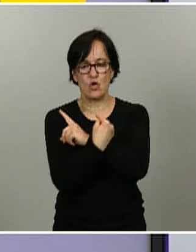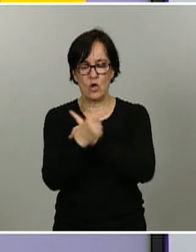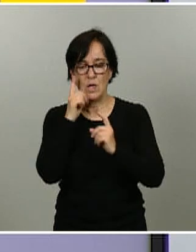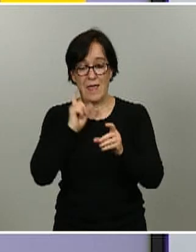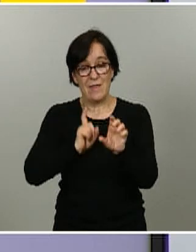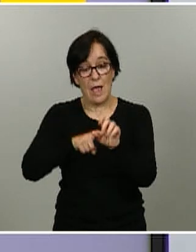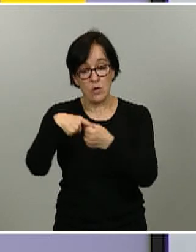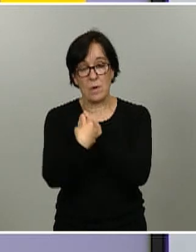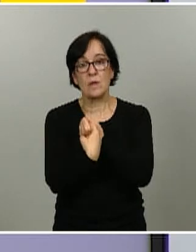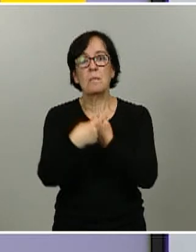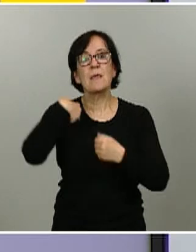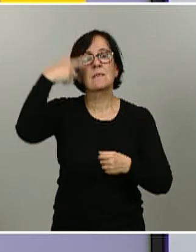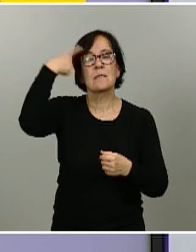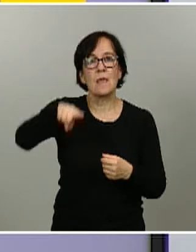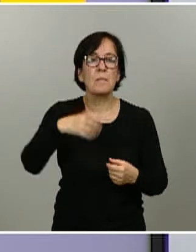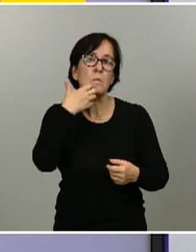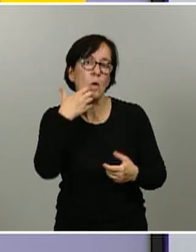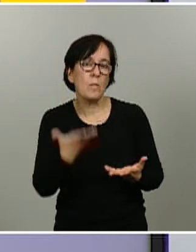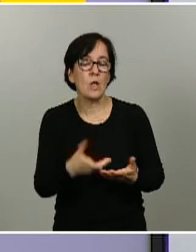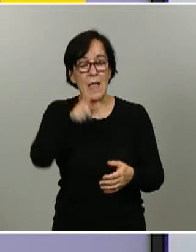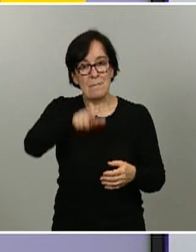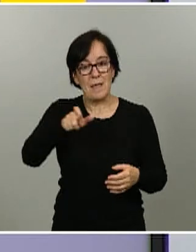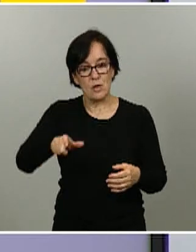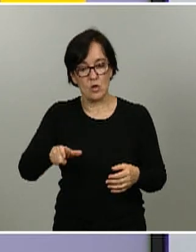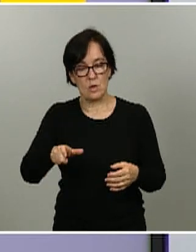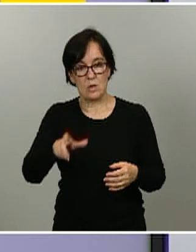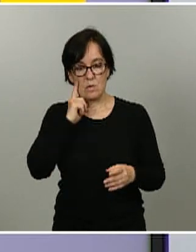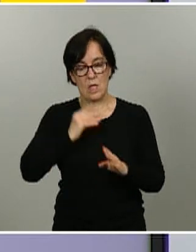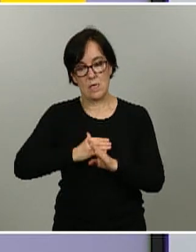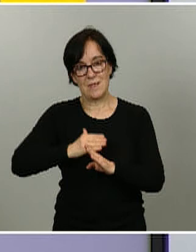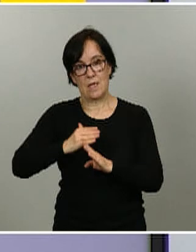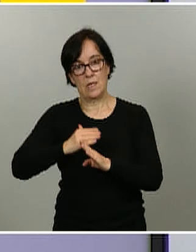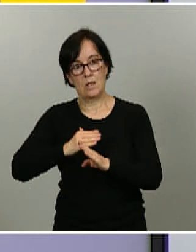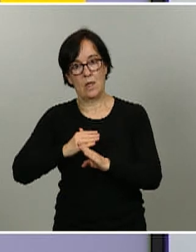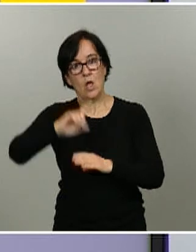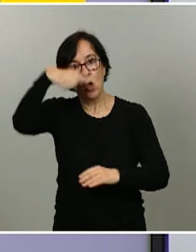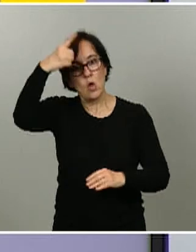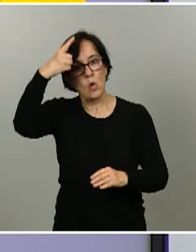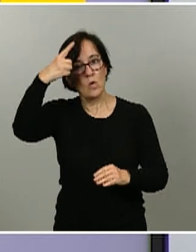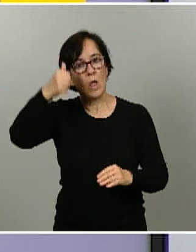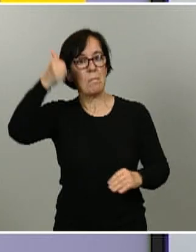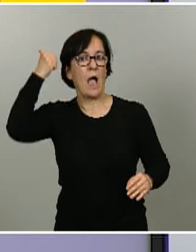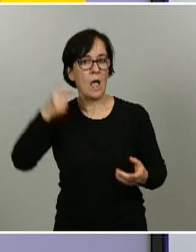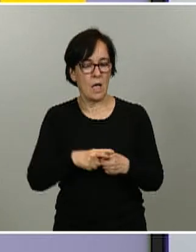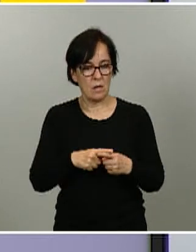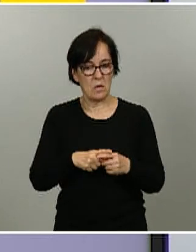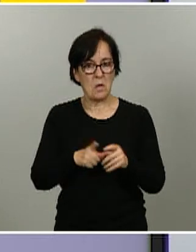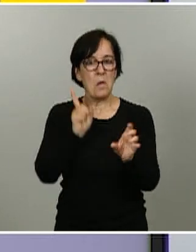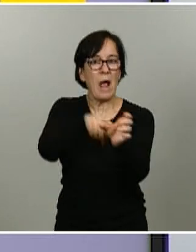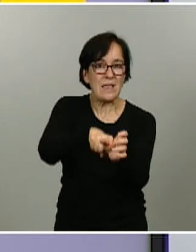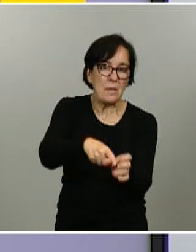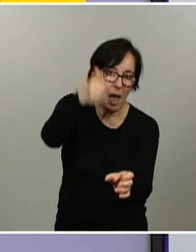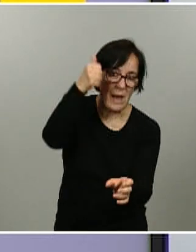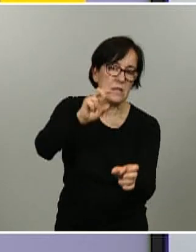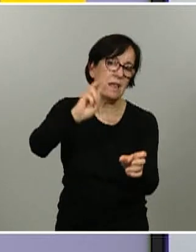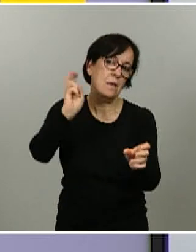para conocer por ejemplo si aquellas personas que tienen un nivel cultural mayor tienen mayor participación y etcétera y con